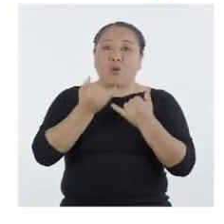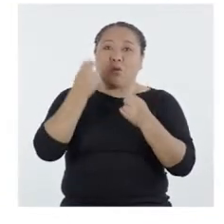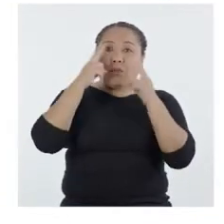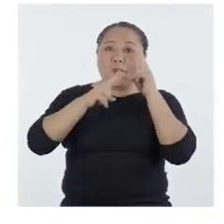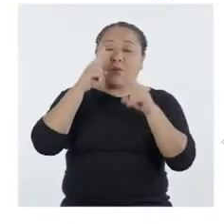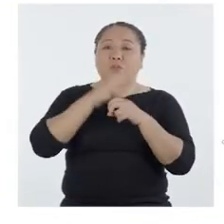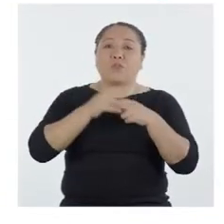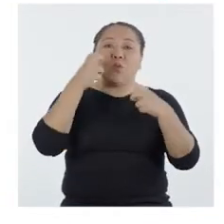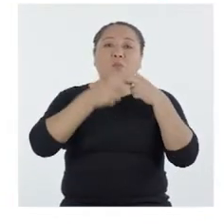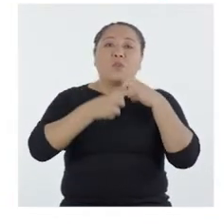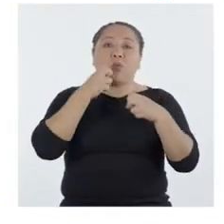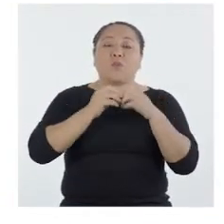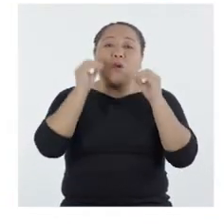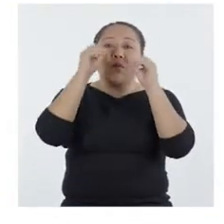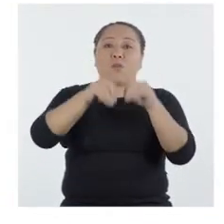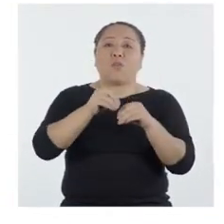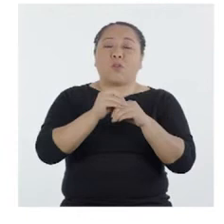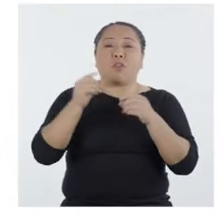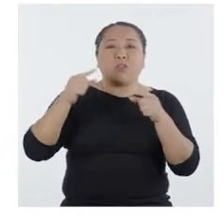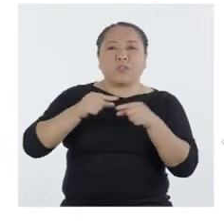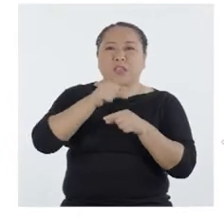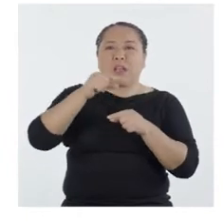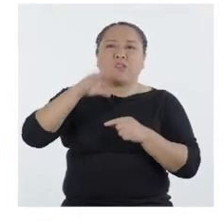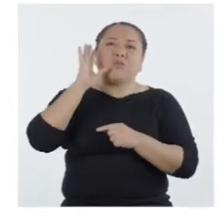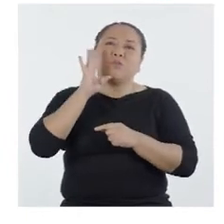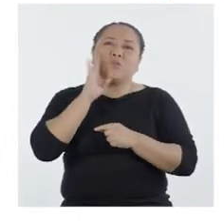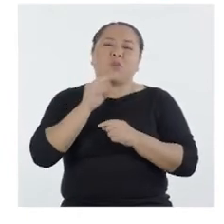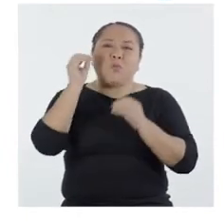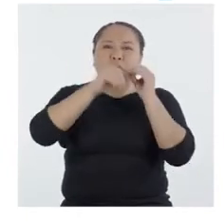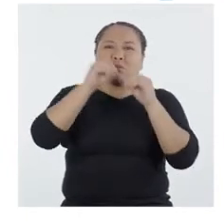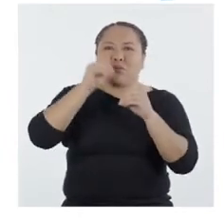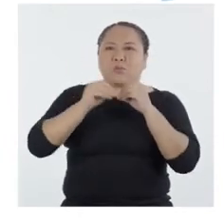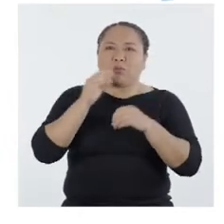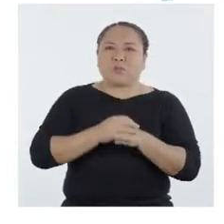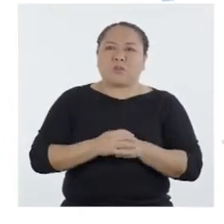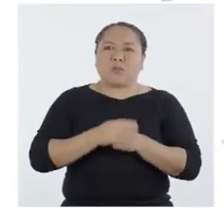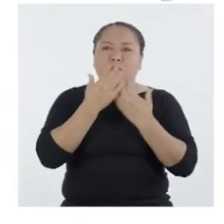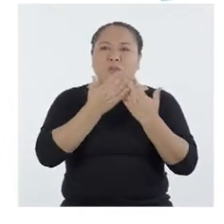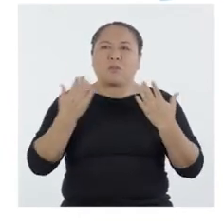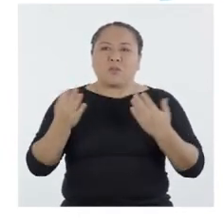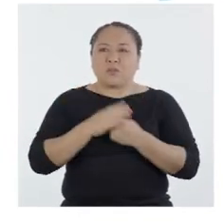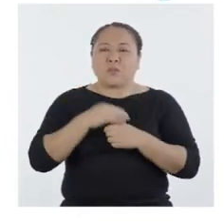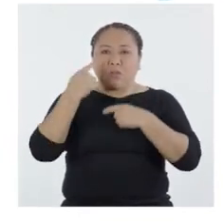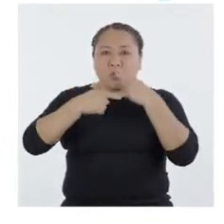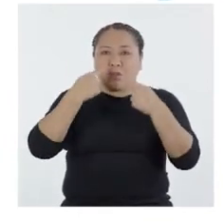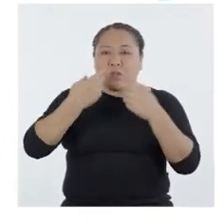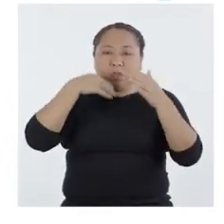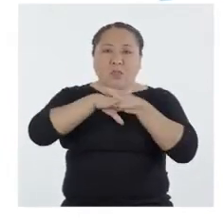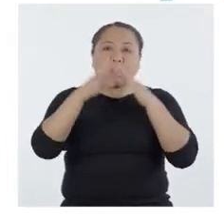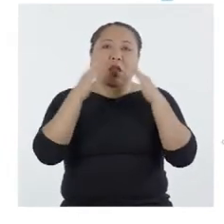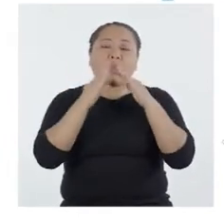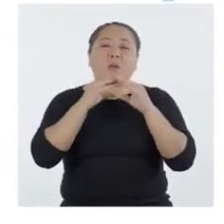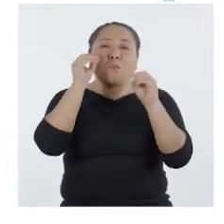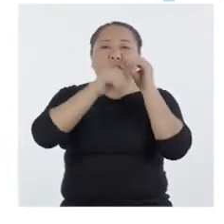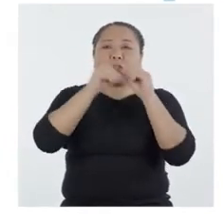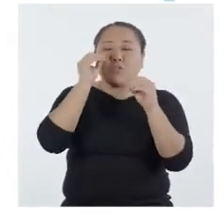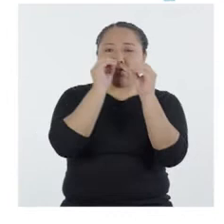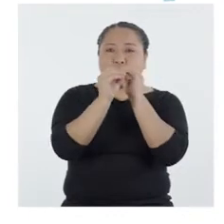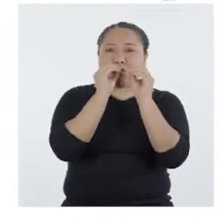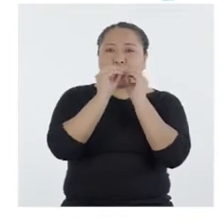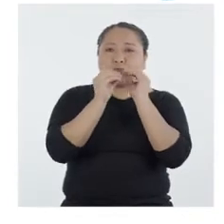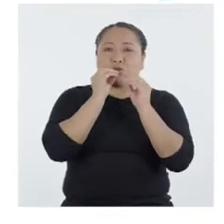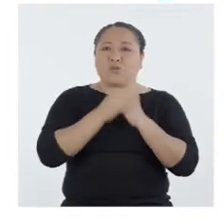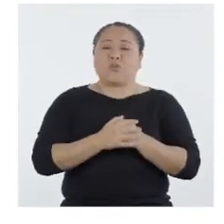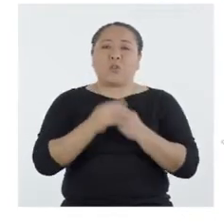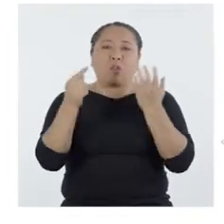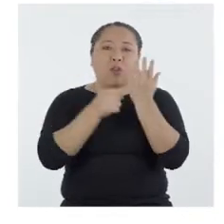podemos aprender sobre los problemas que generan los gases contaminantes provocados por actividades cotidianas en el hogar y proponer alternativas